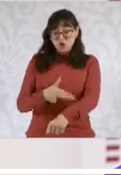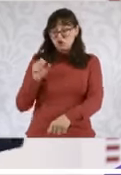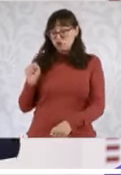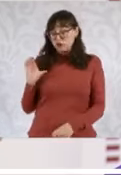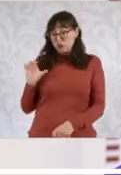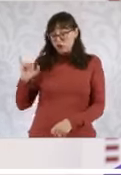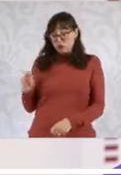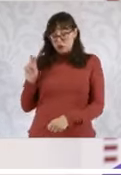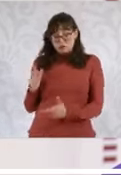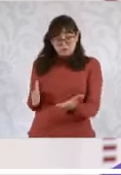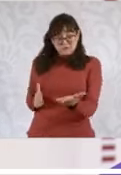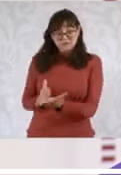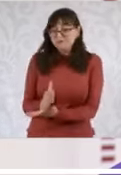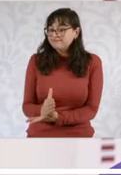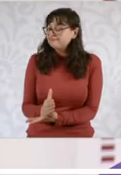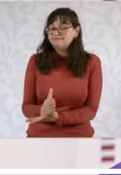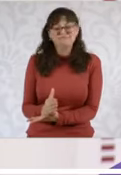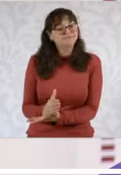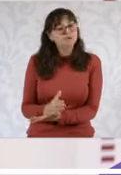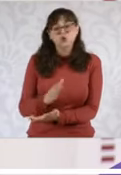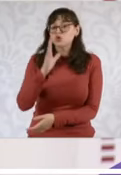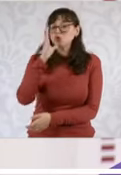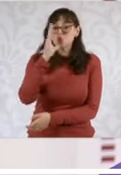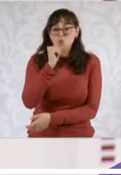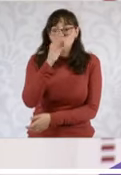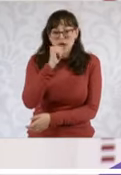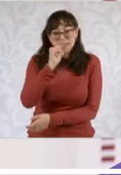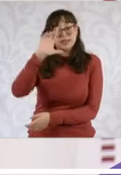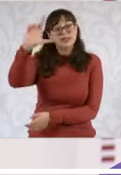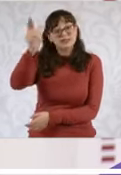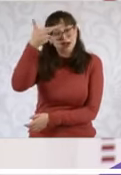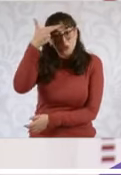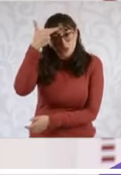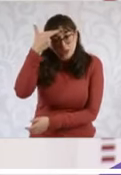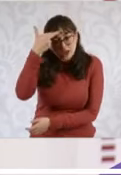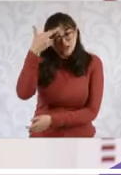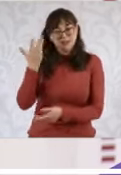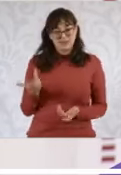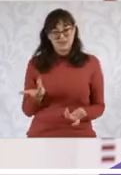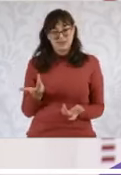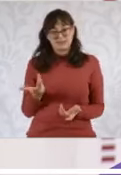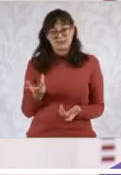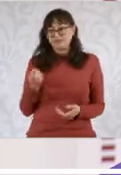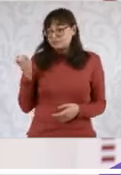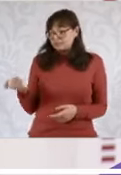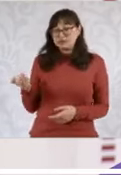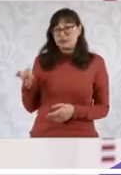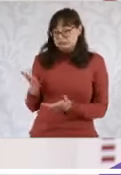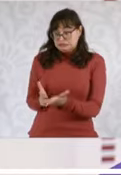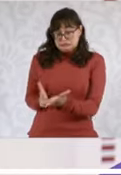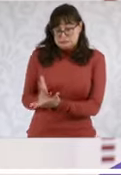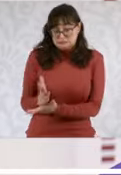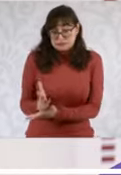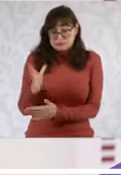Nación no tiene interés jurídico,